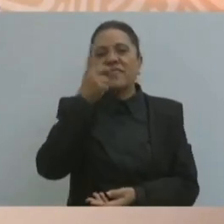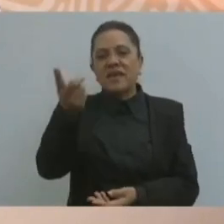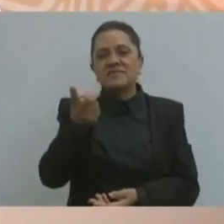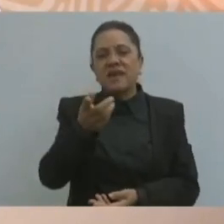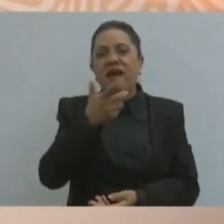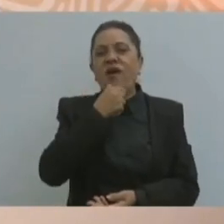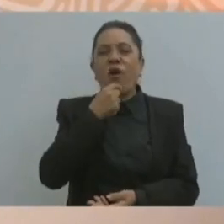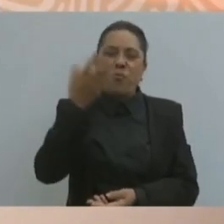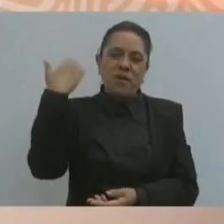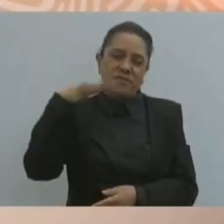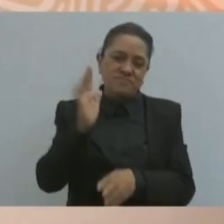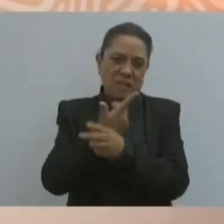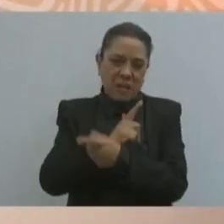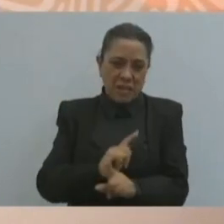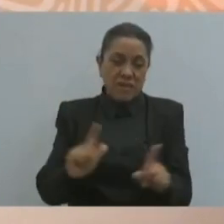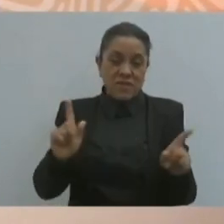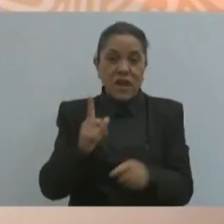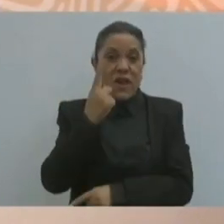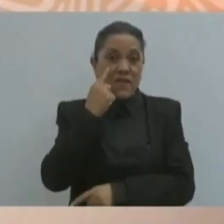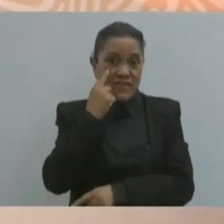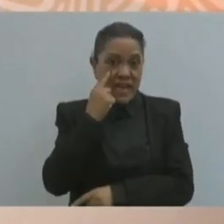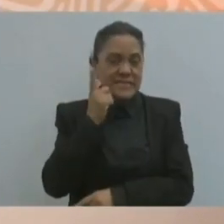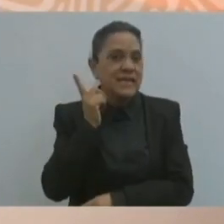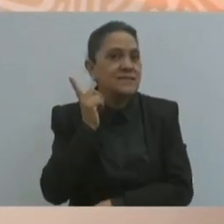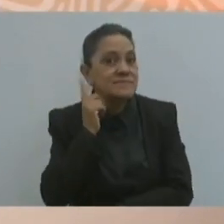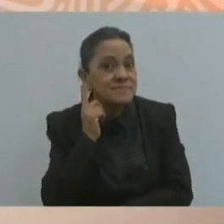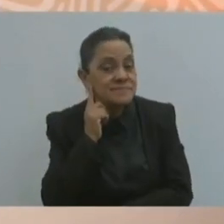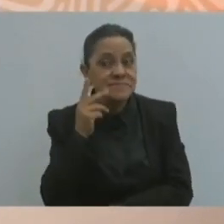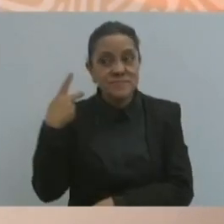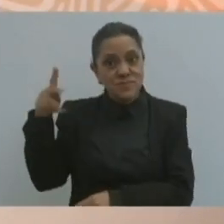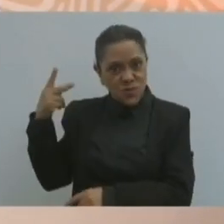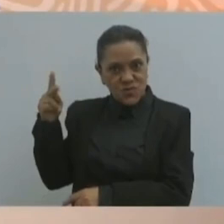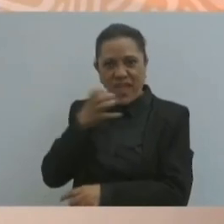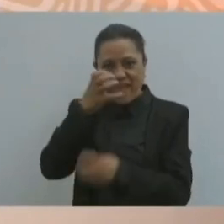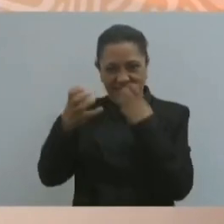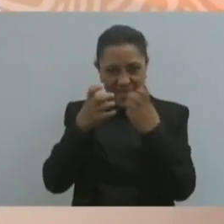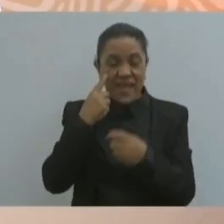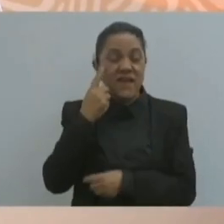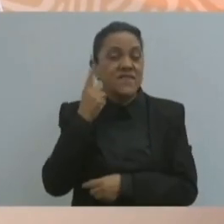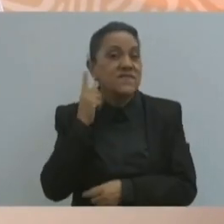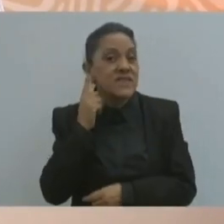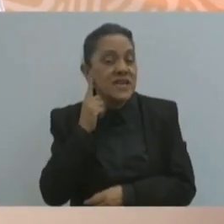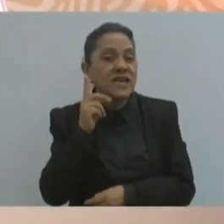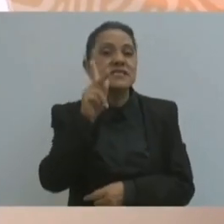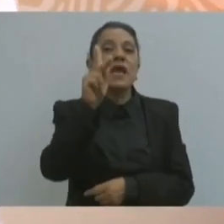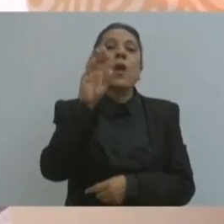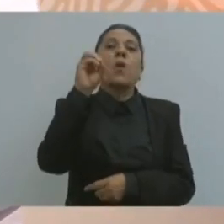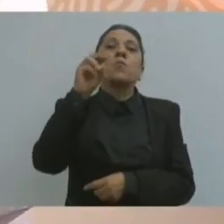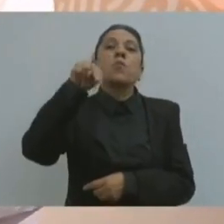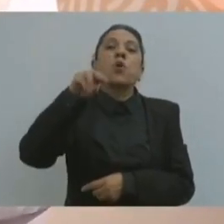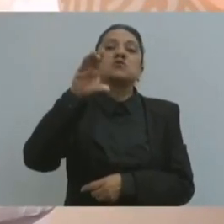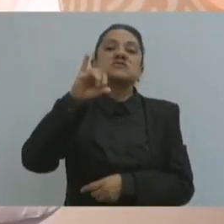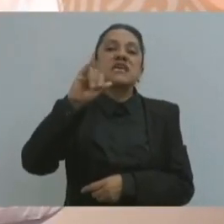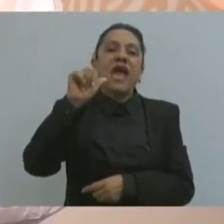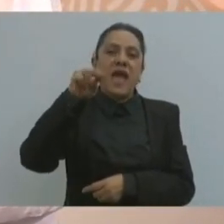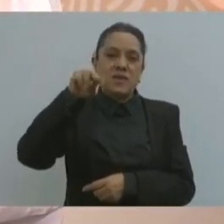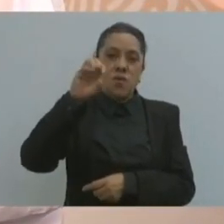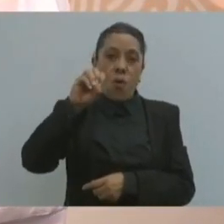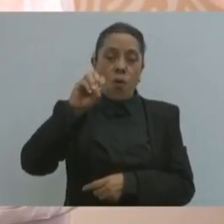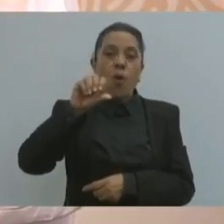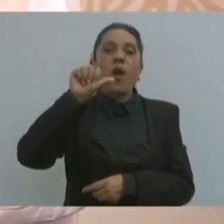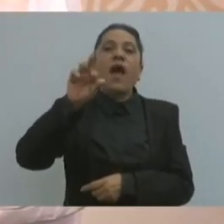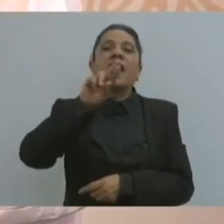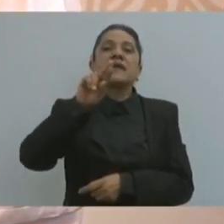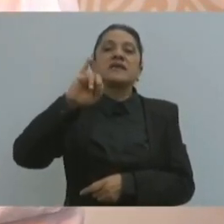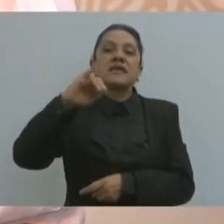Escúchenlo bien, conservadores. Ponciano Arriaga, liberal,